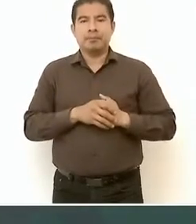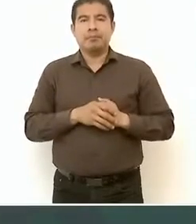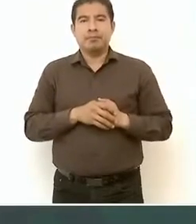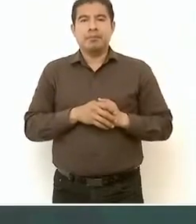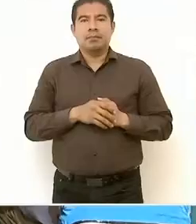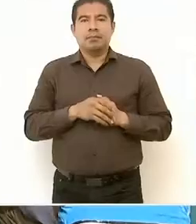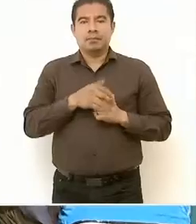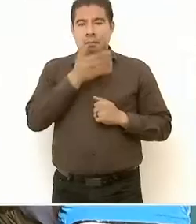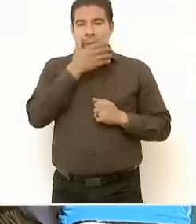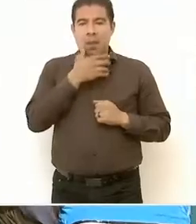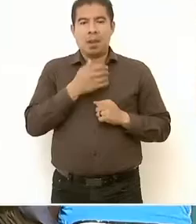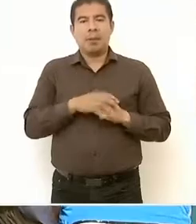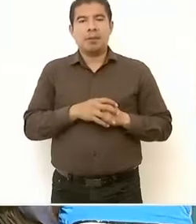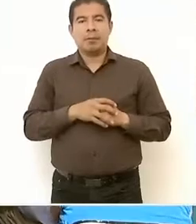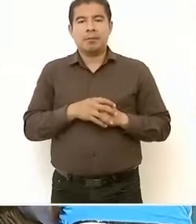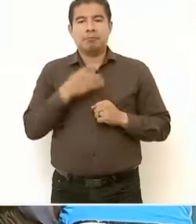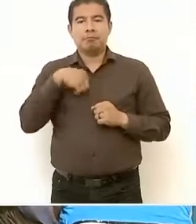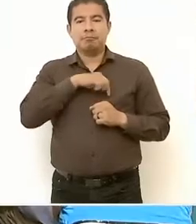no hay duda,